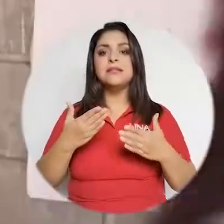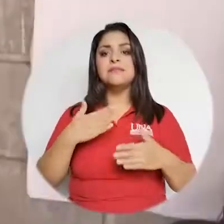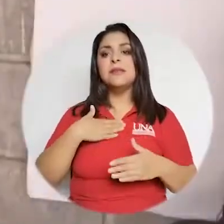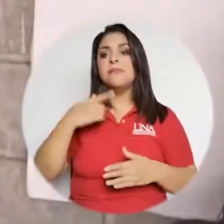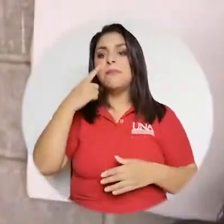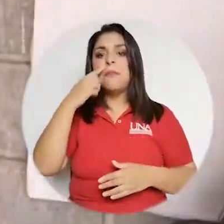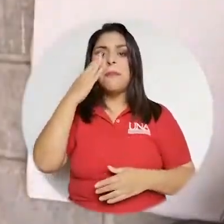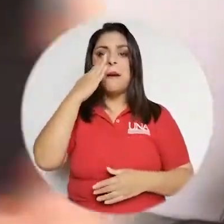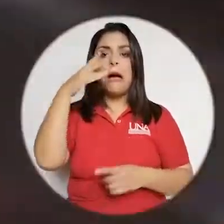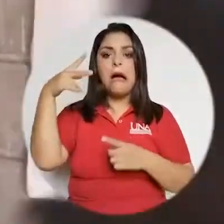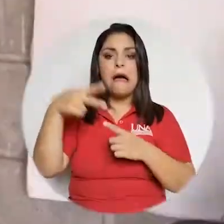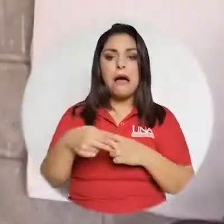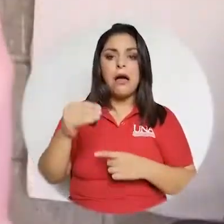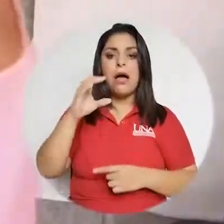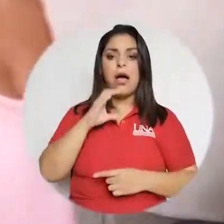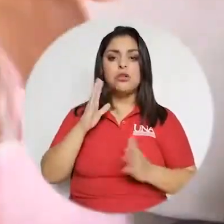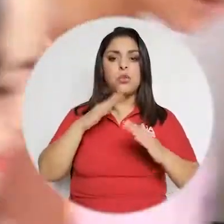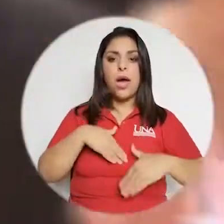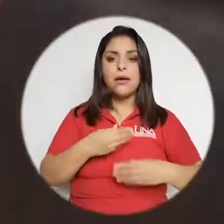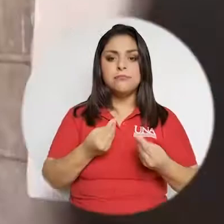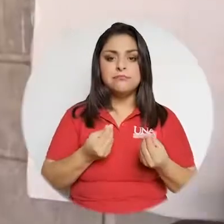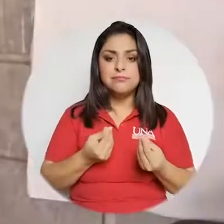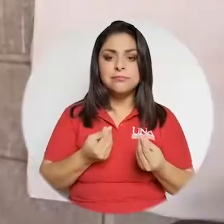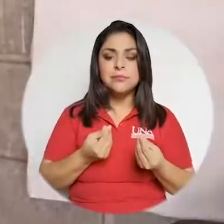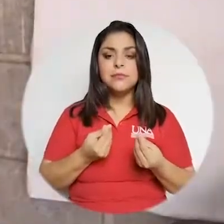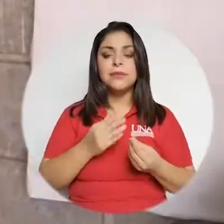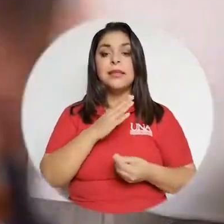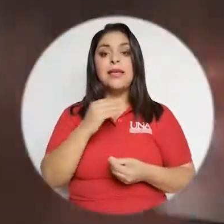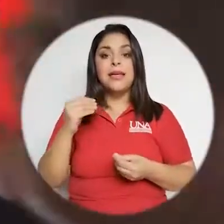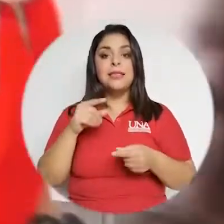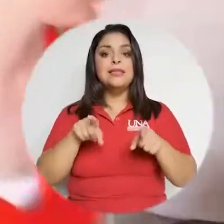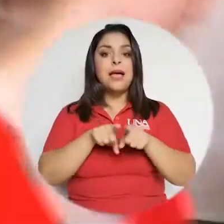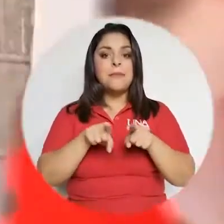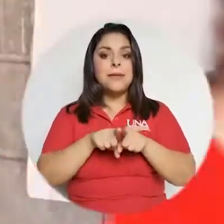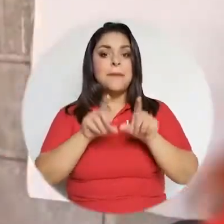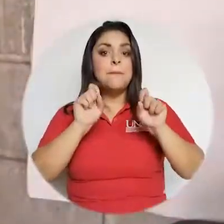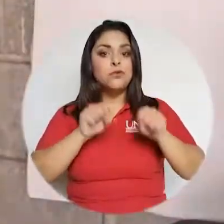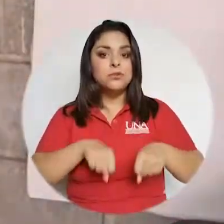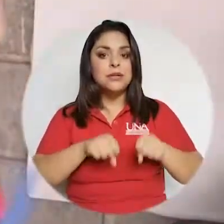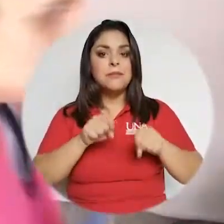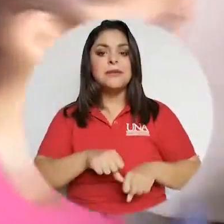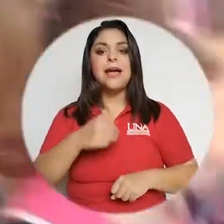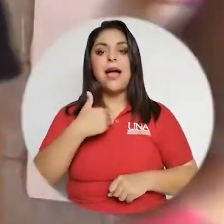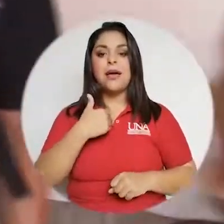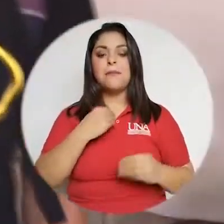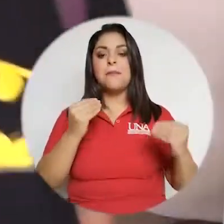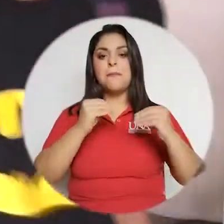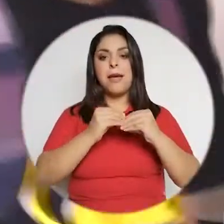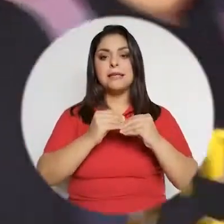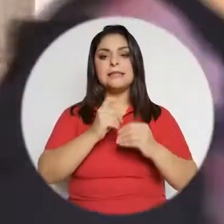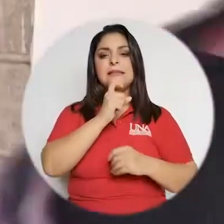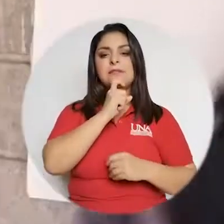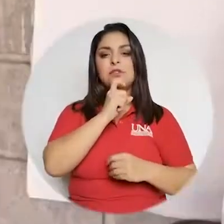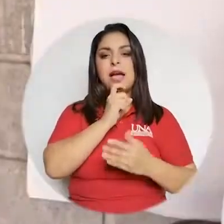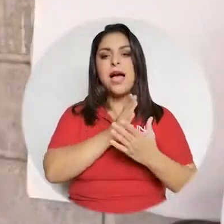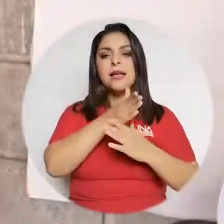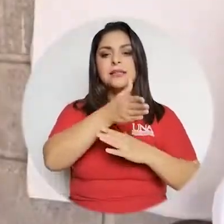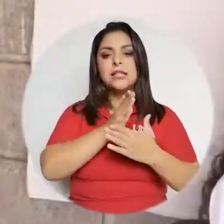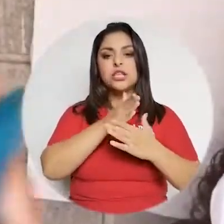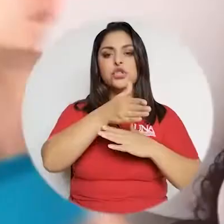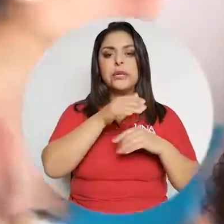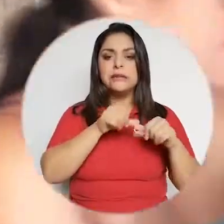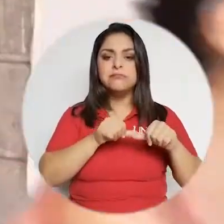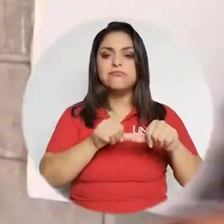persona de la que depende vio mermados sus ingresos además y posiblemente tiene más